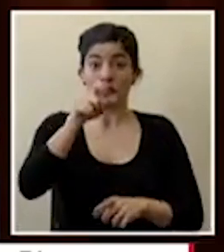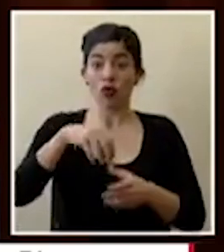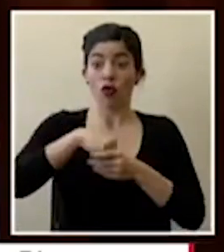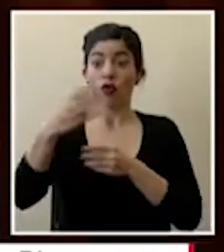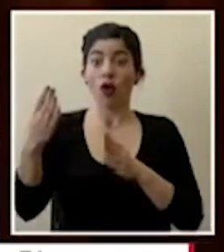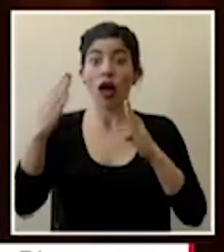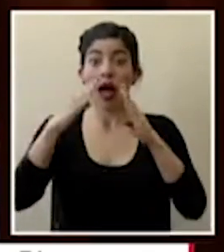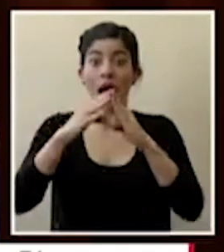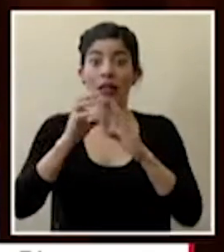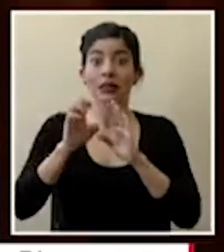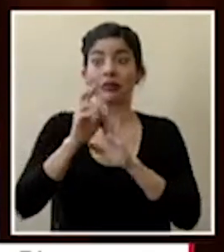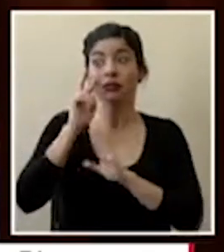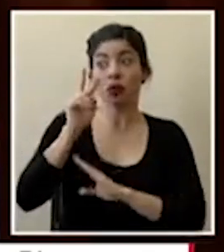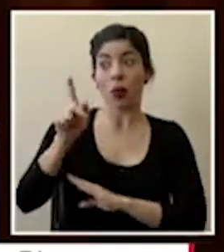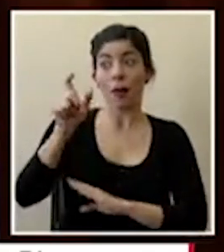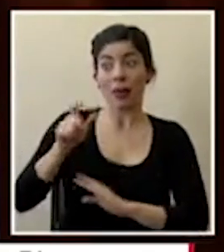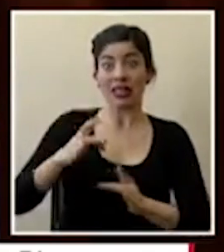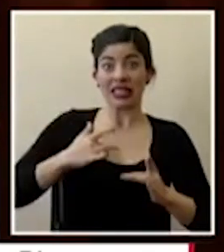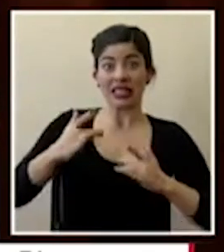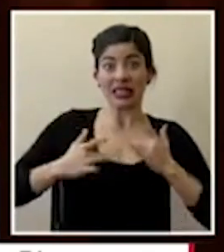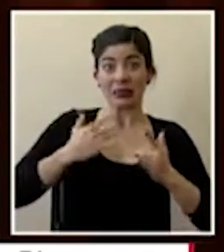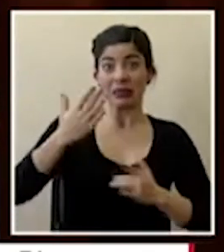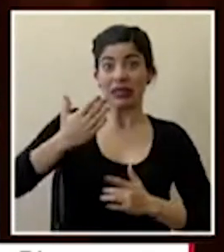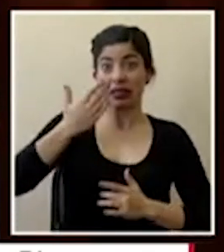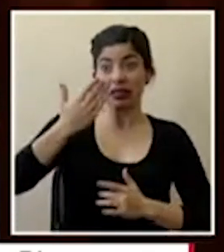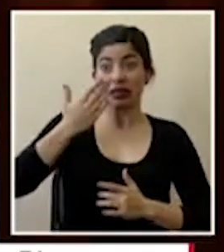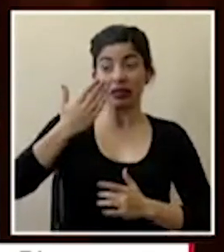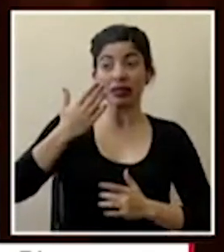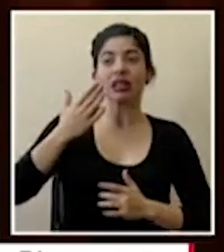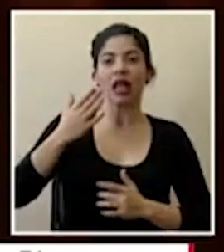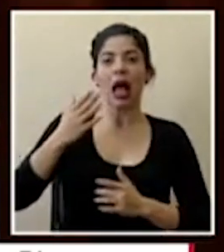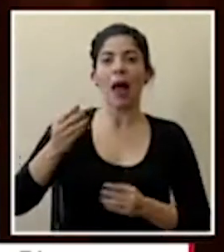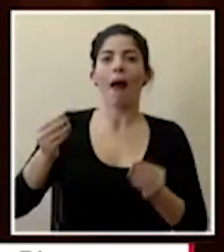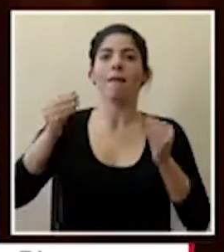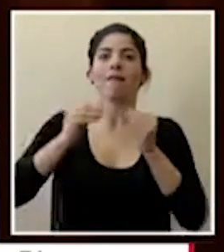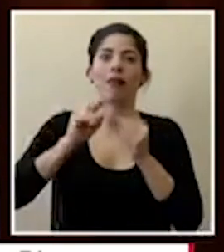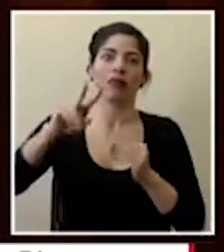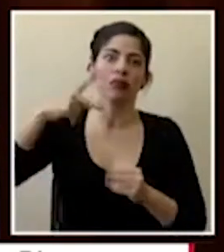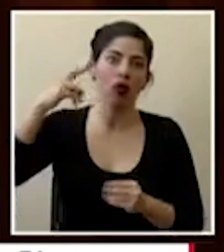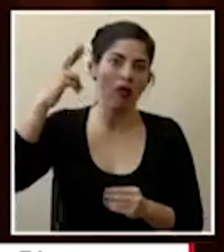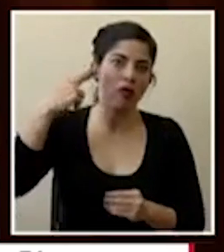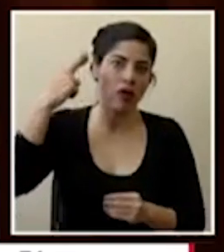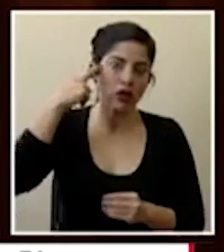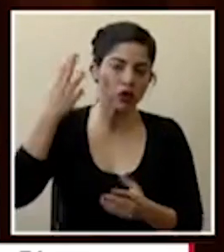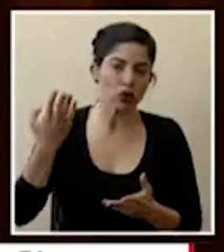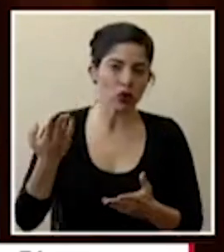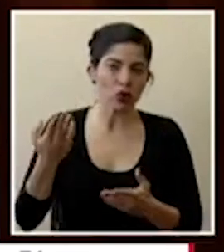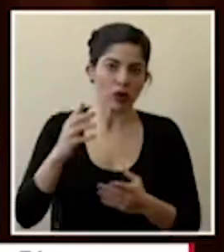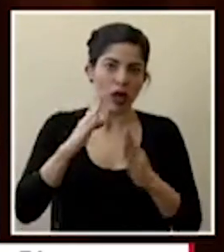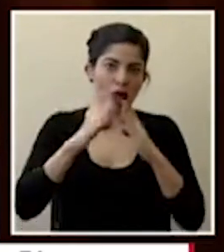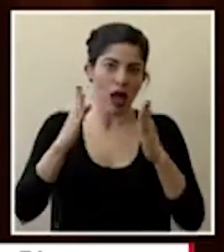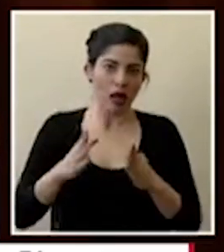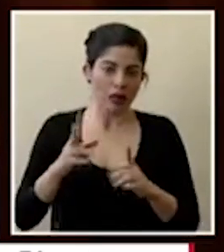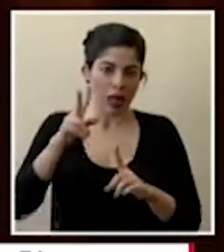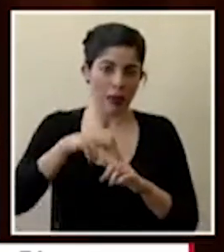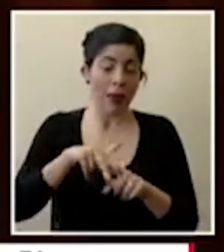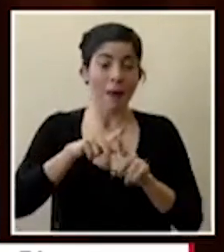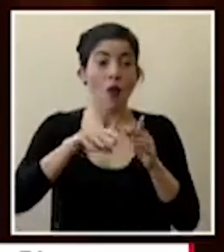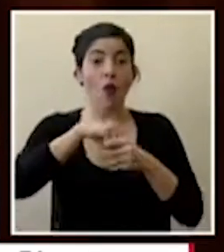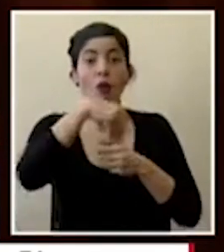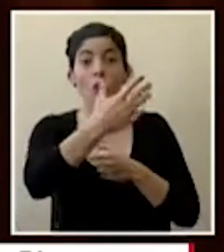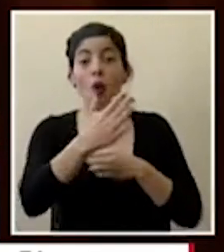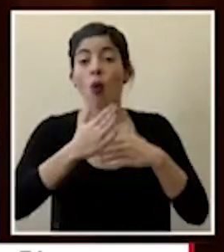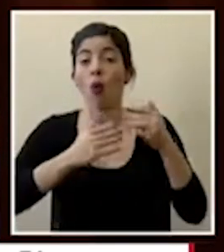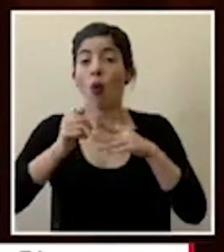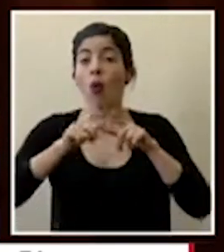si tienen personas con síntomas respiratorios pues también eventualmente aplica con más razón también en su en su hogar pero fuera en cualquier